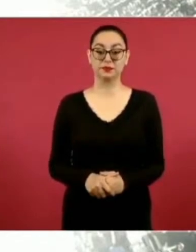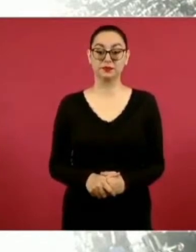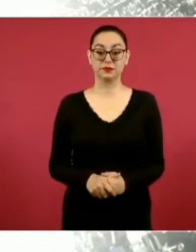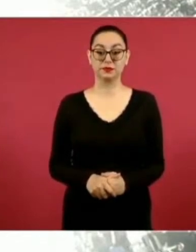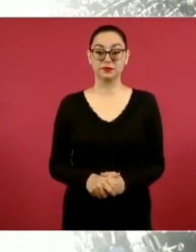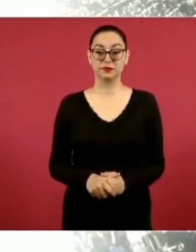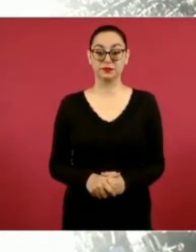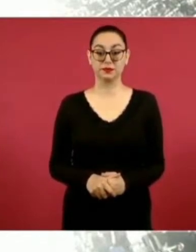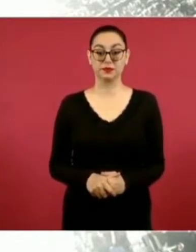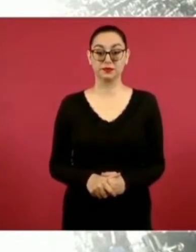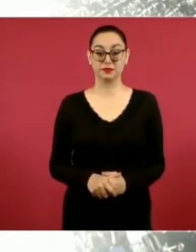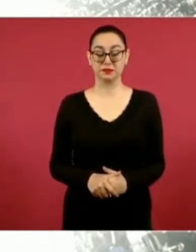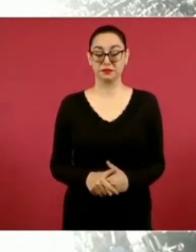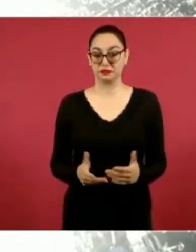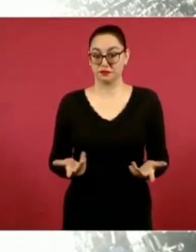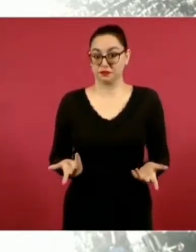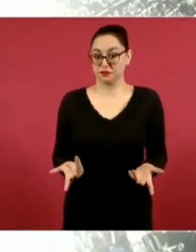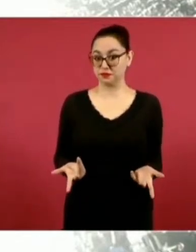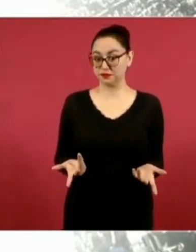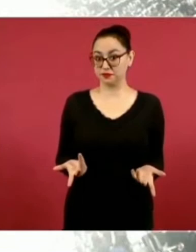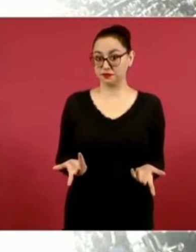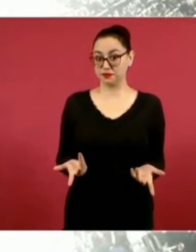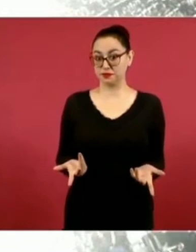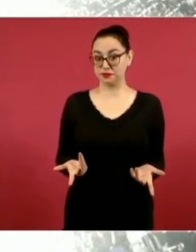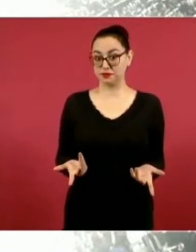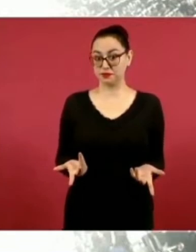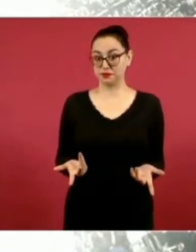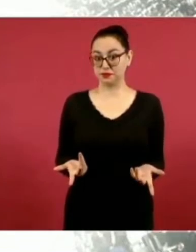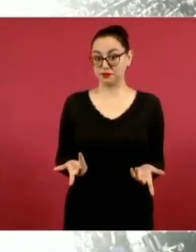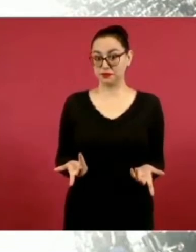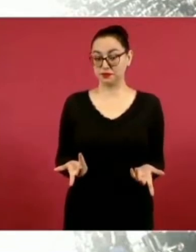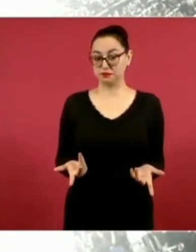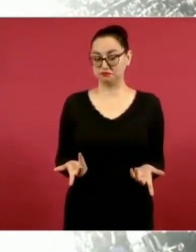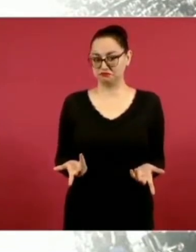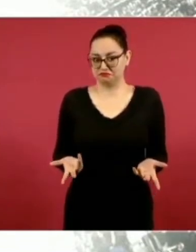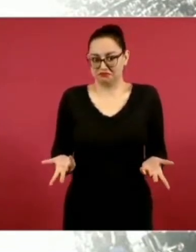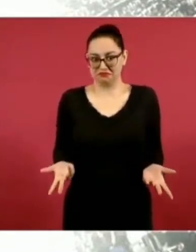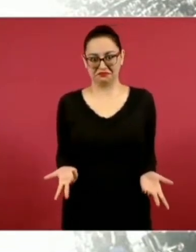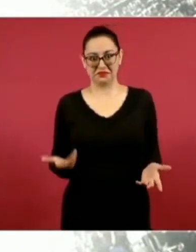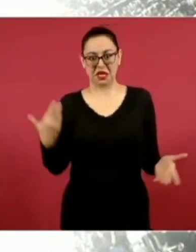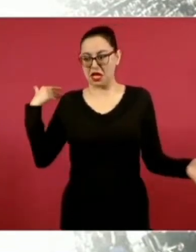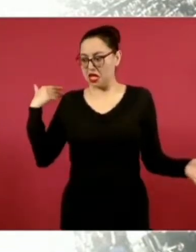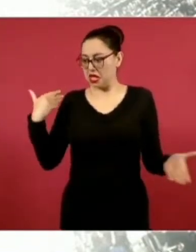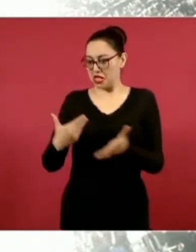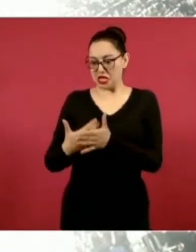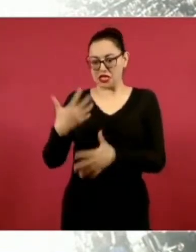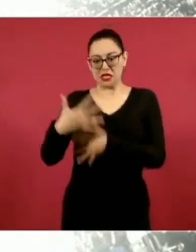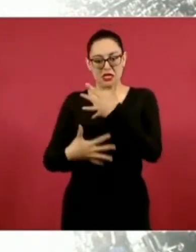Y ahora, después de quince años,